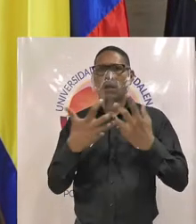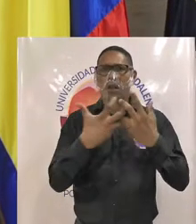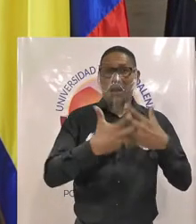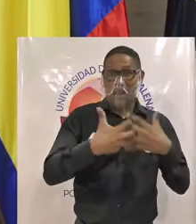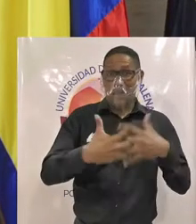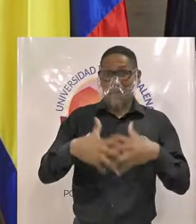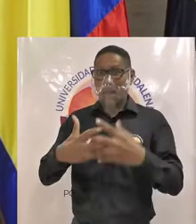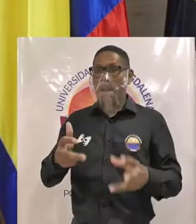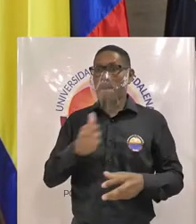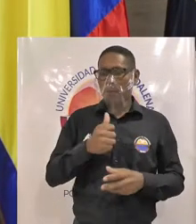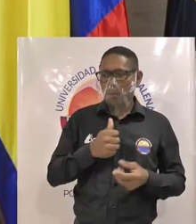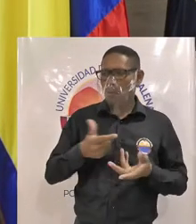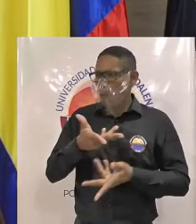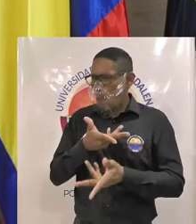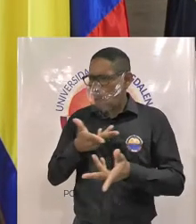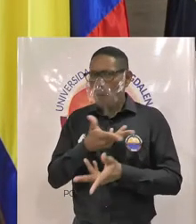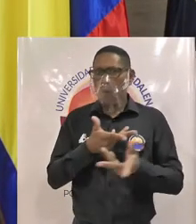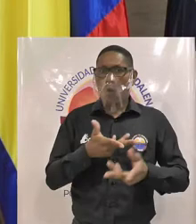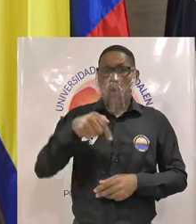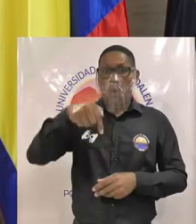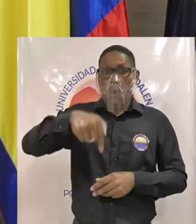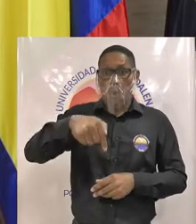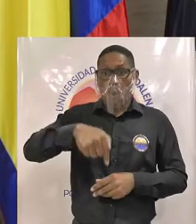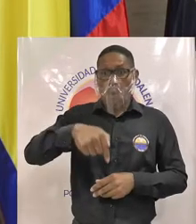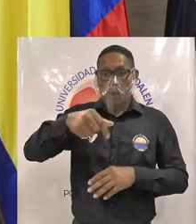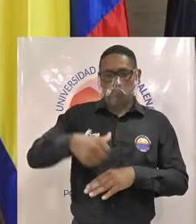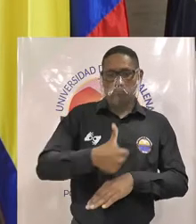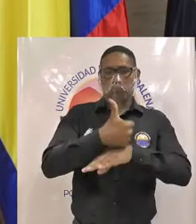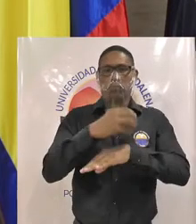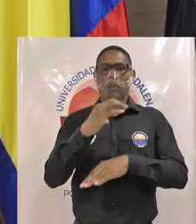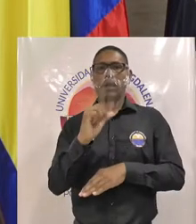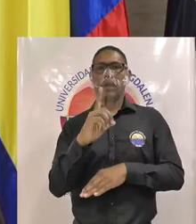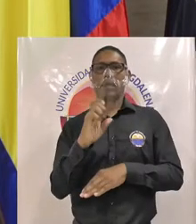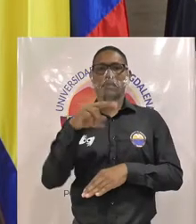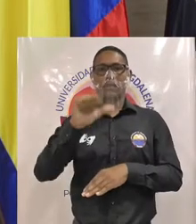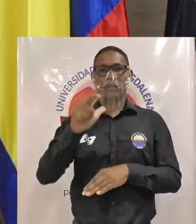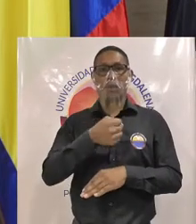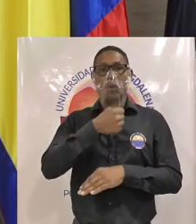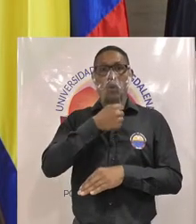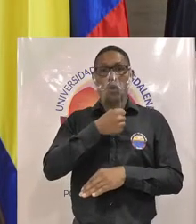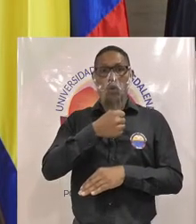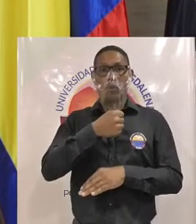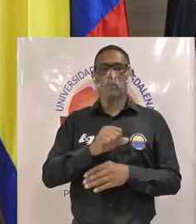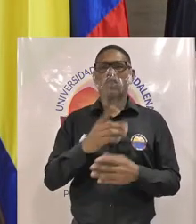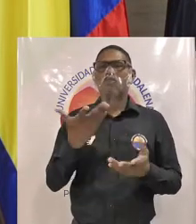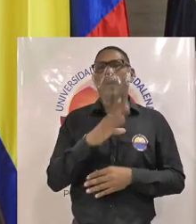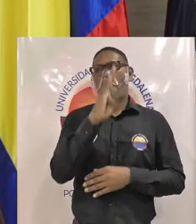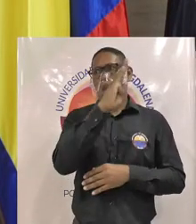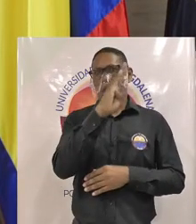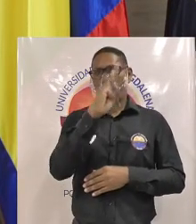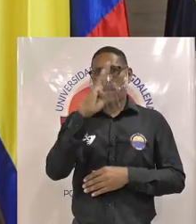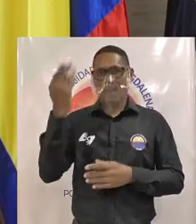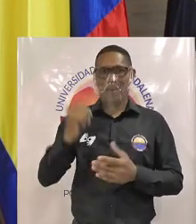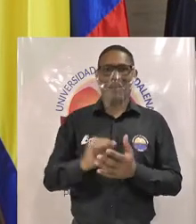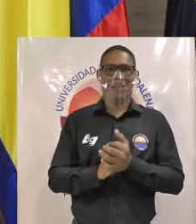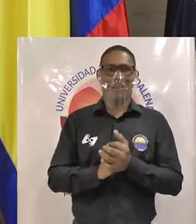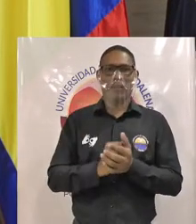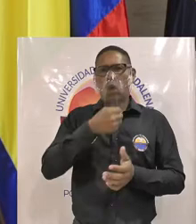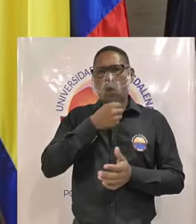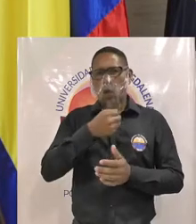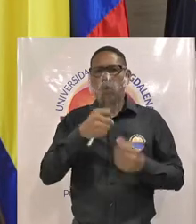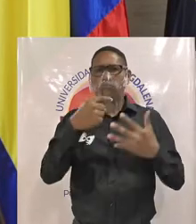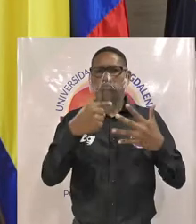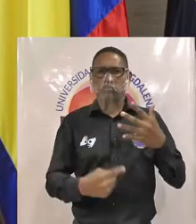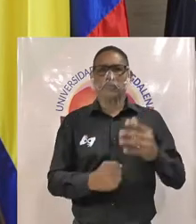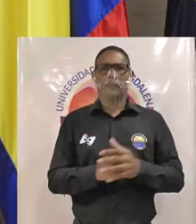país hoy por hoy es el director de Cardenal Noticias en el 1010 AM en Barranquilla Sistema Cardenal y Extranoticias con